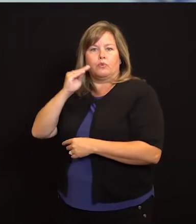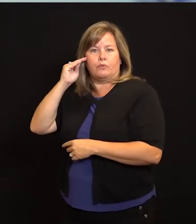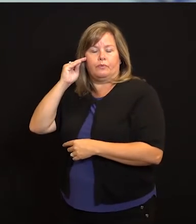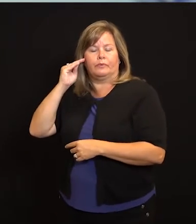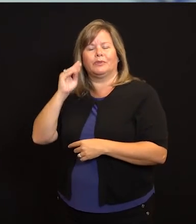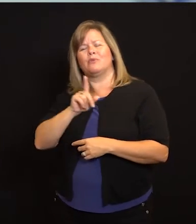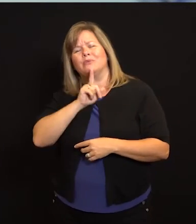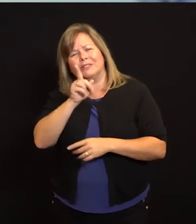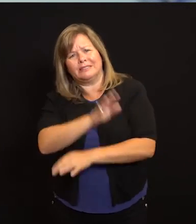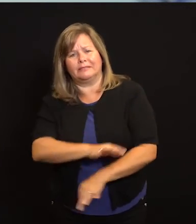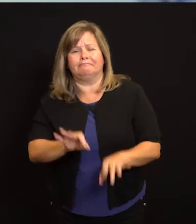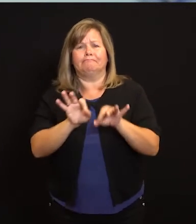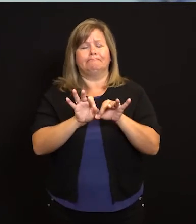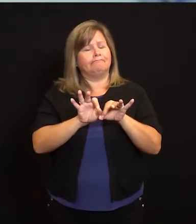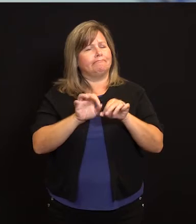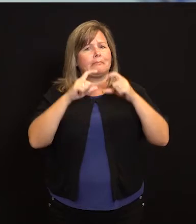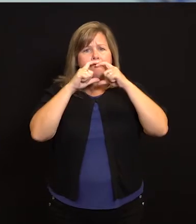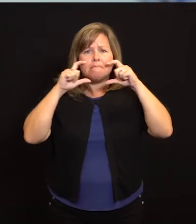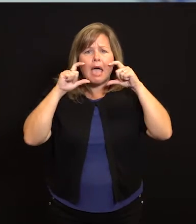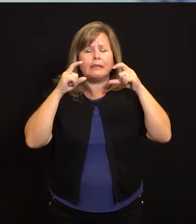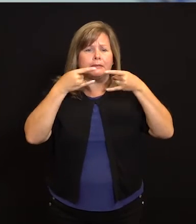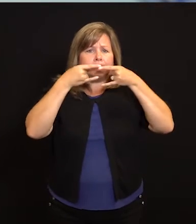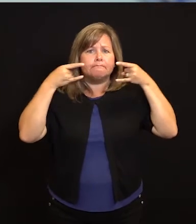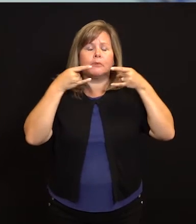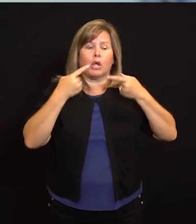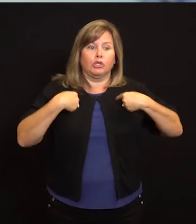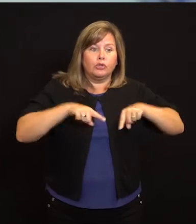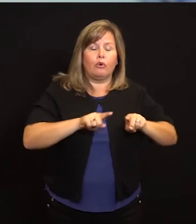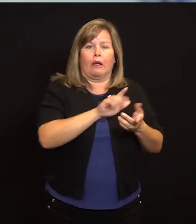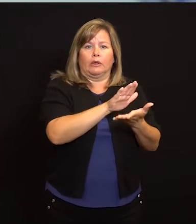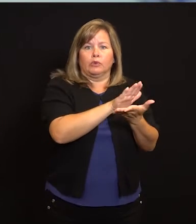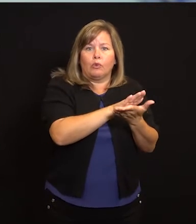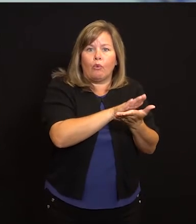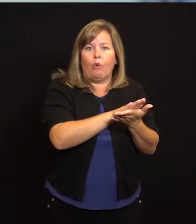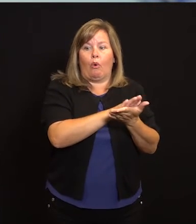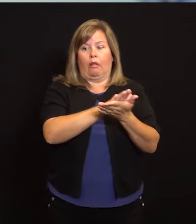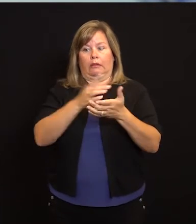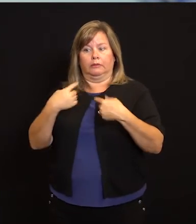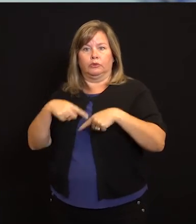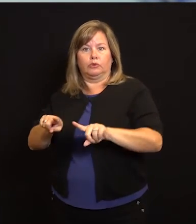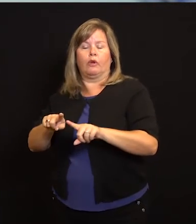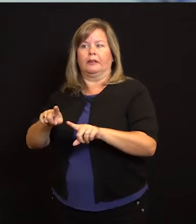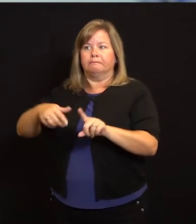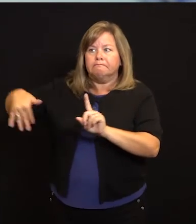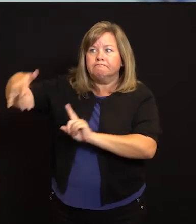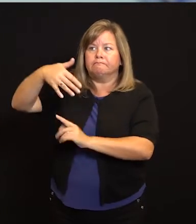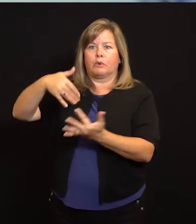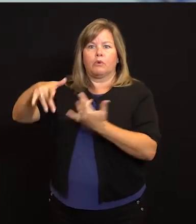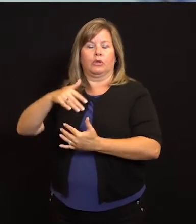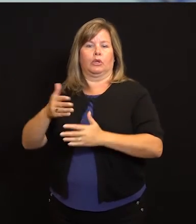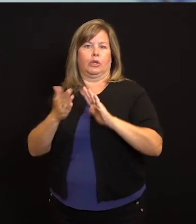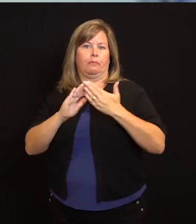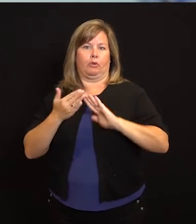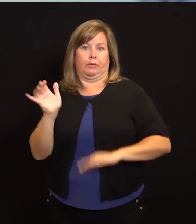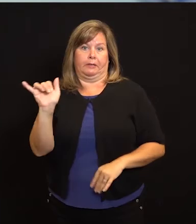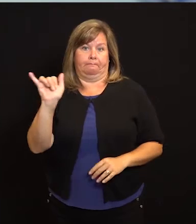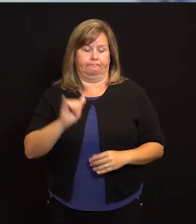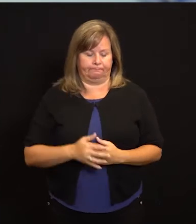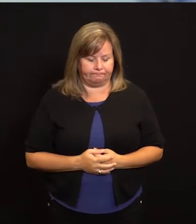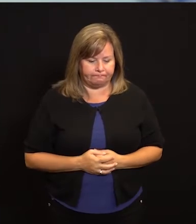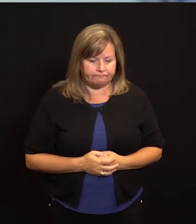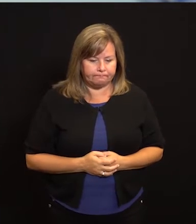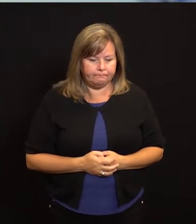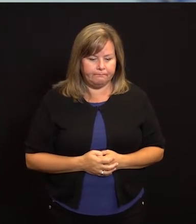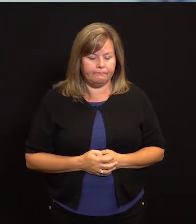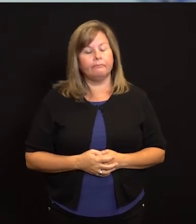usen una máscara en la escuela tanto como sea posible. También estamos recomendando, sabemos que hay exenciones para